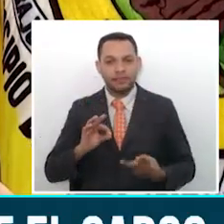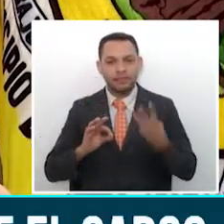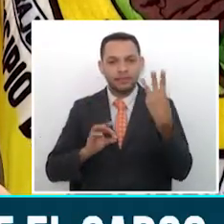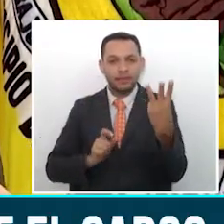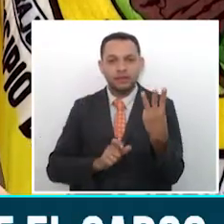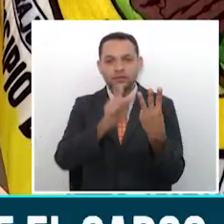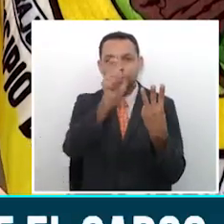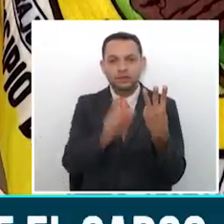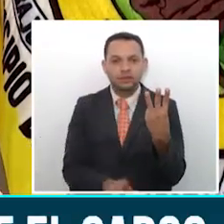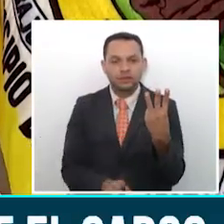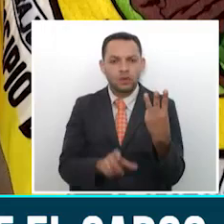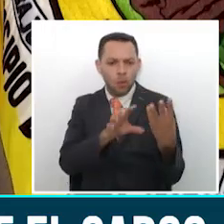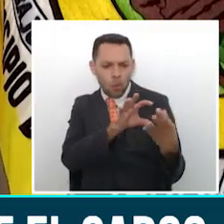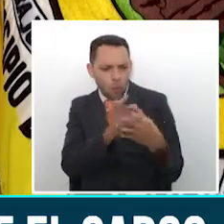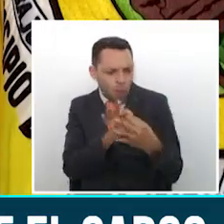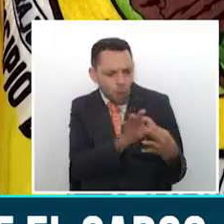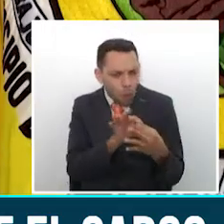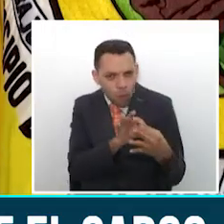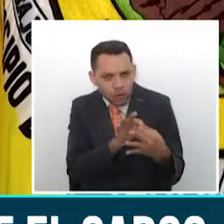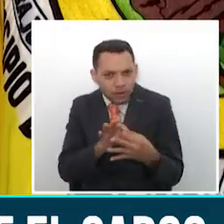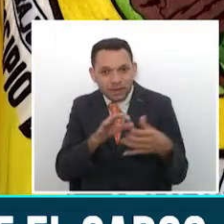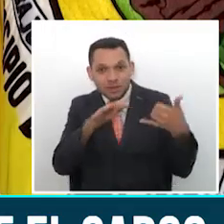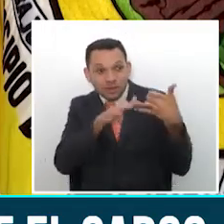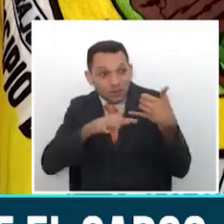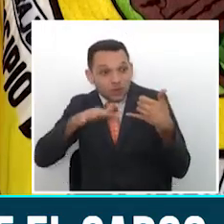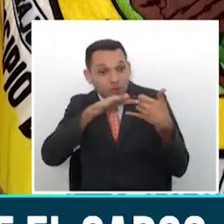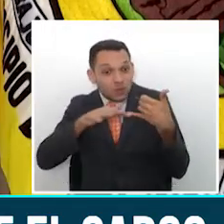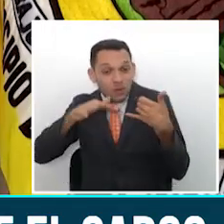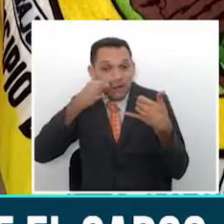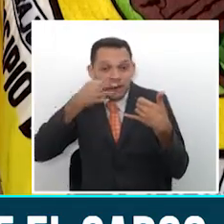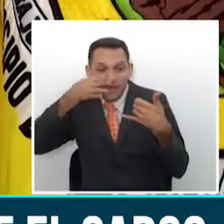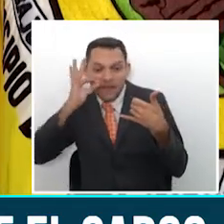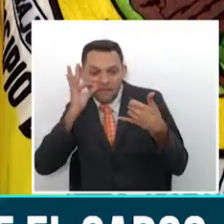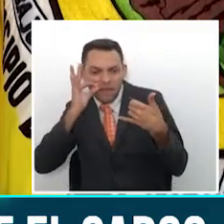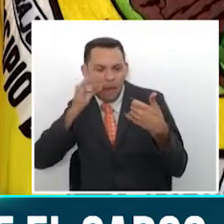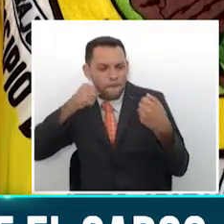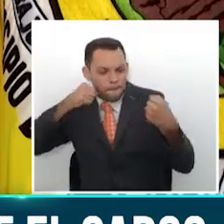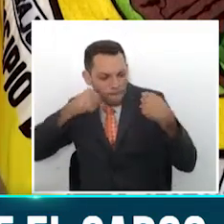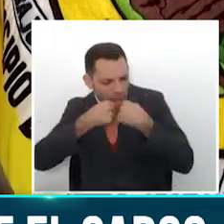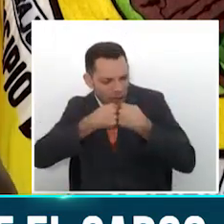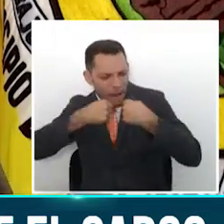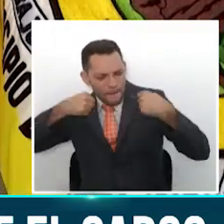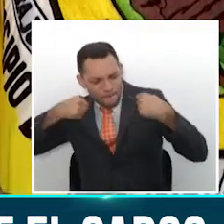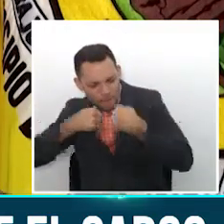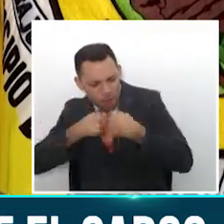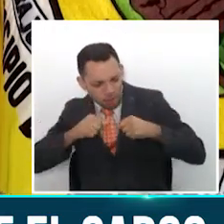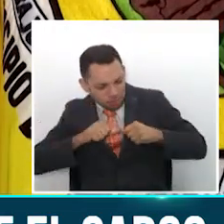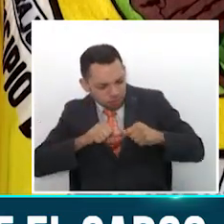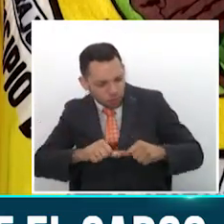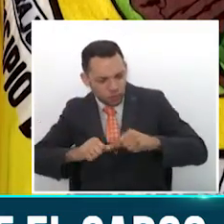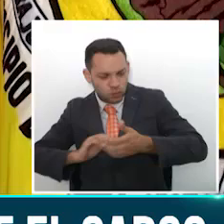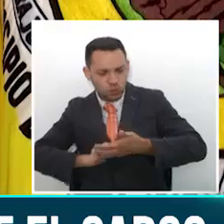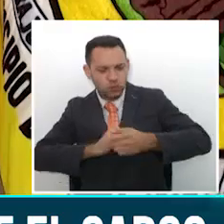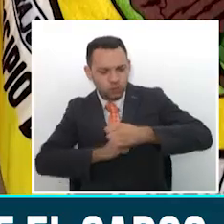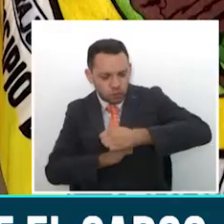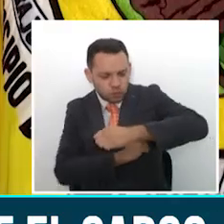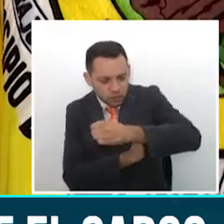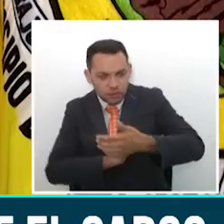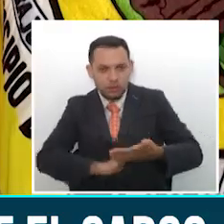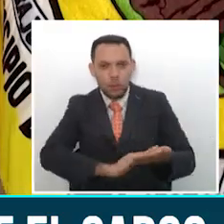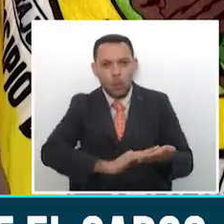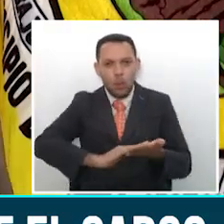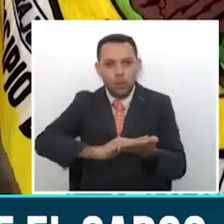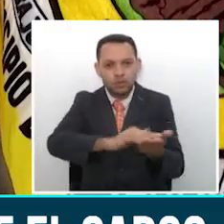trabajando unidos, pensando en región, pensando en soluciones que impacten